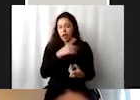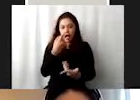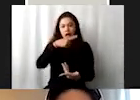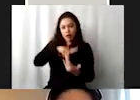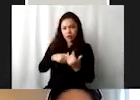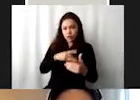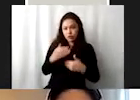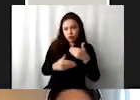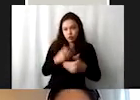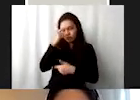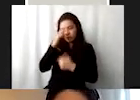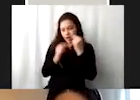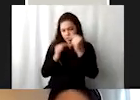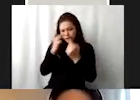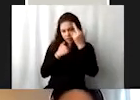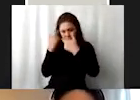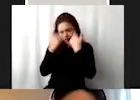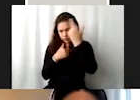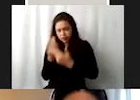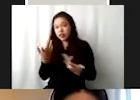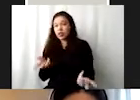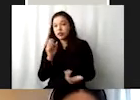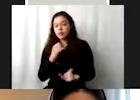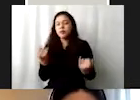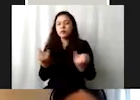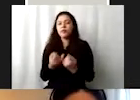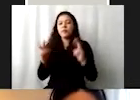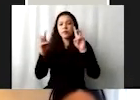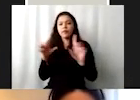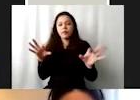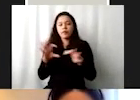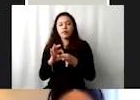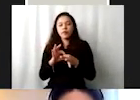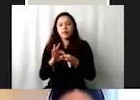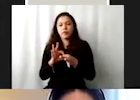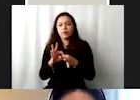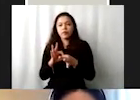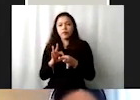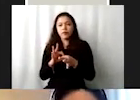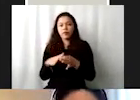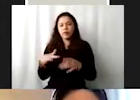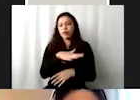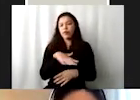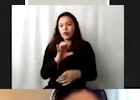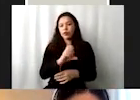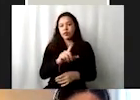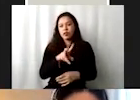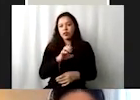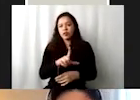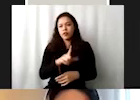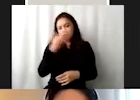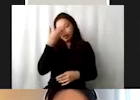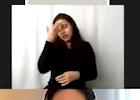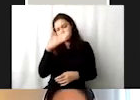medición y, pues, bueno, esto también se relacionó mucho con lo que quiso hacer la sociedad civil. Sé que esto lo vimos la sesión